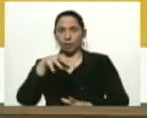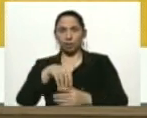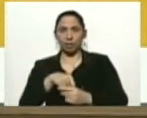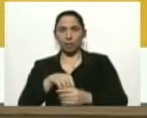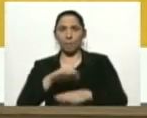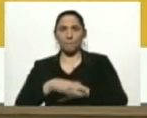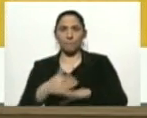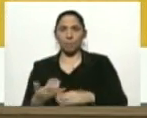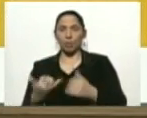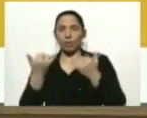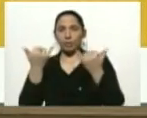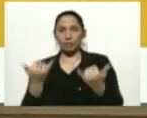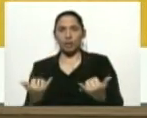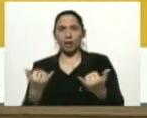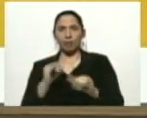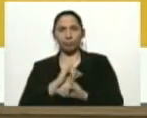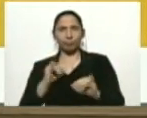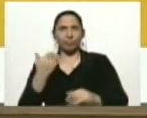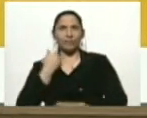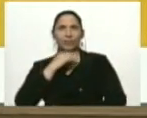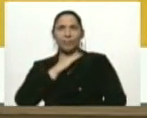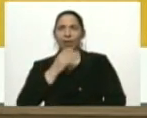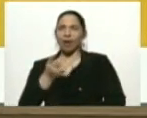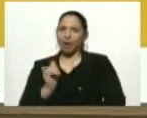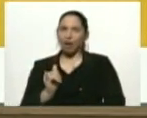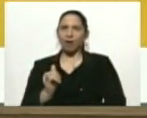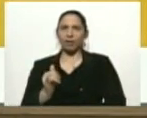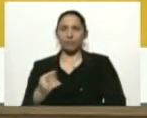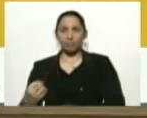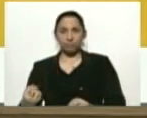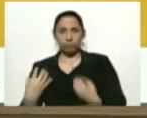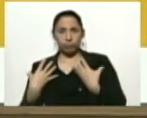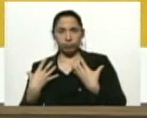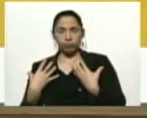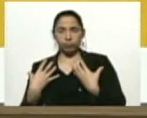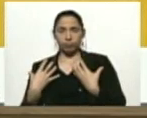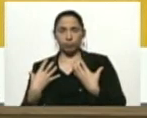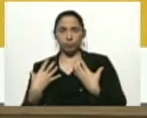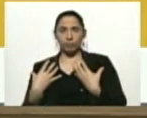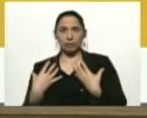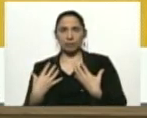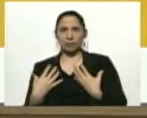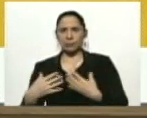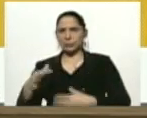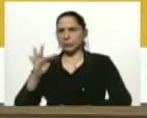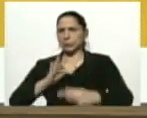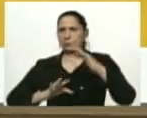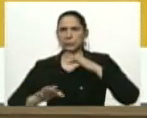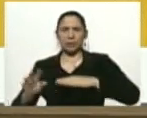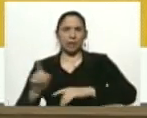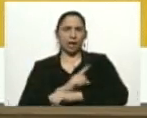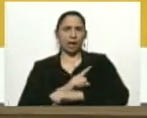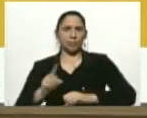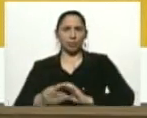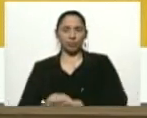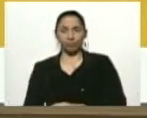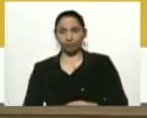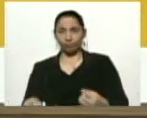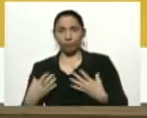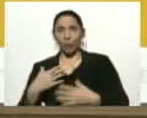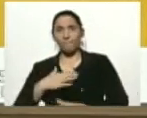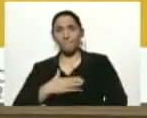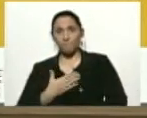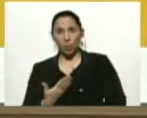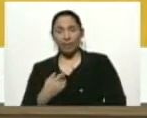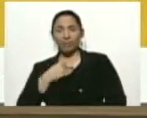porque ya la enfermedad existe y es un virus, bueno, que se contagia muy rápido, es un virus que puede